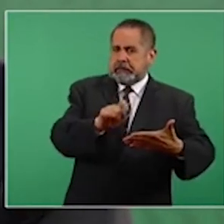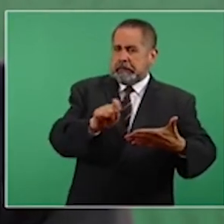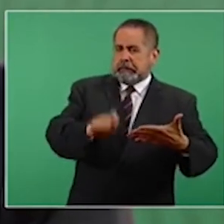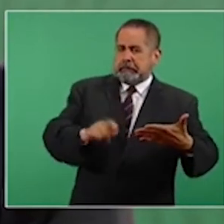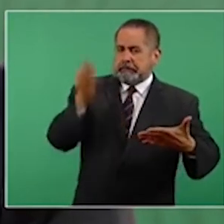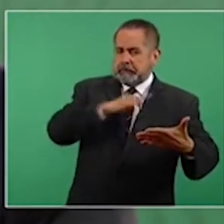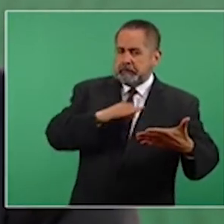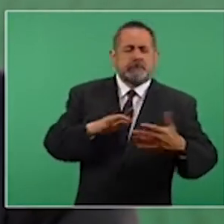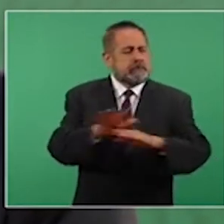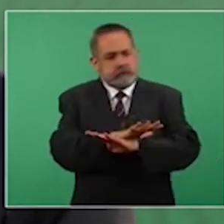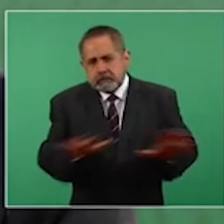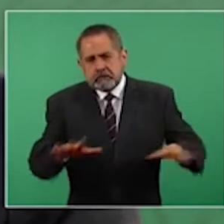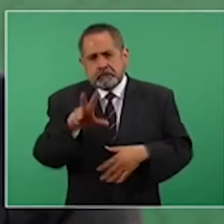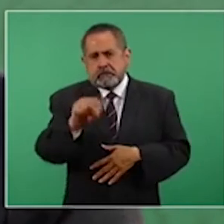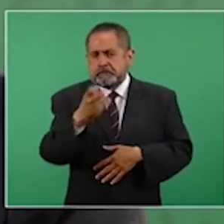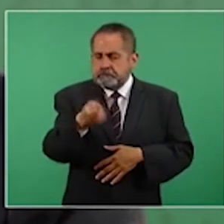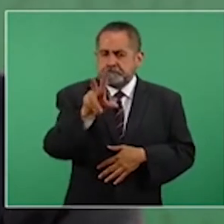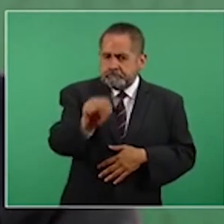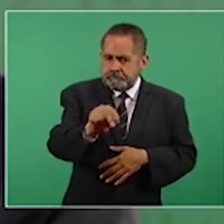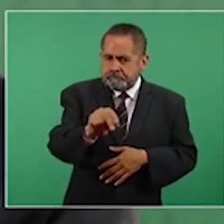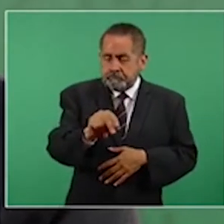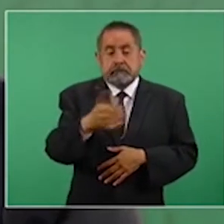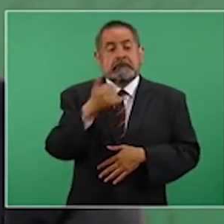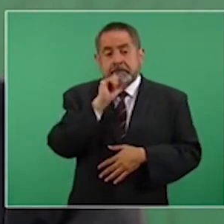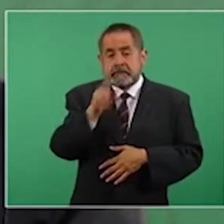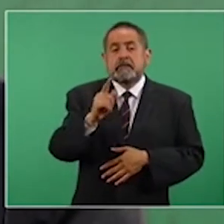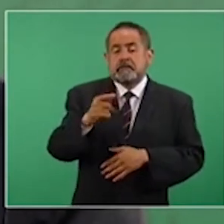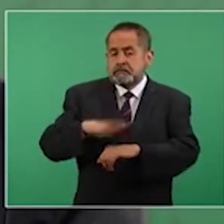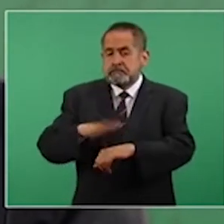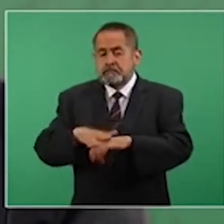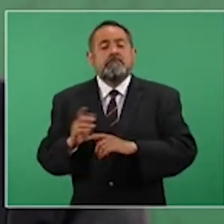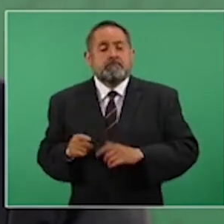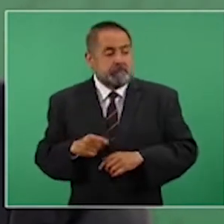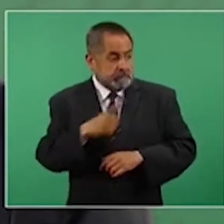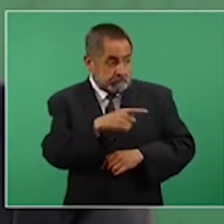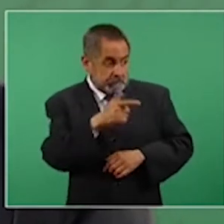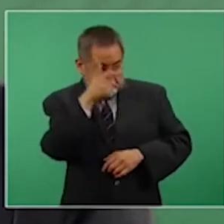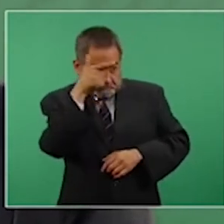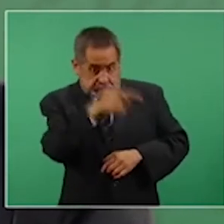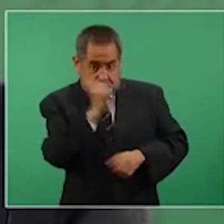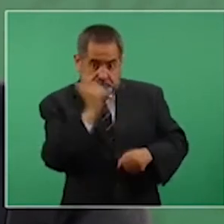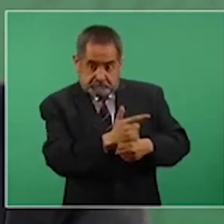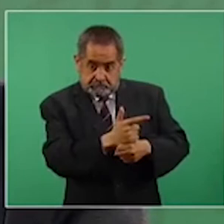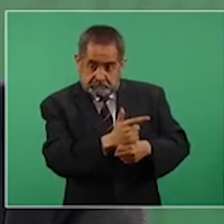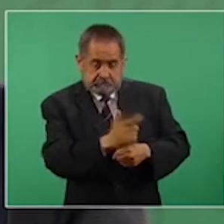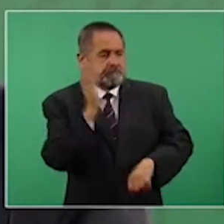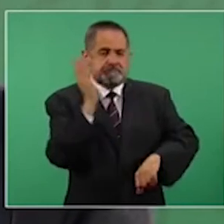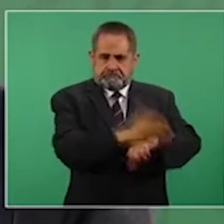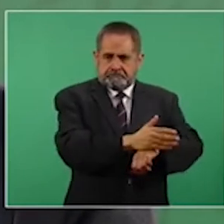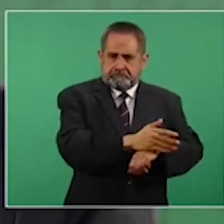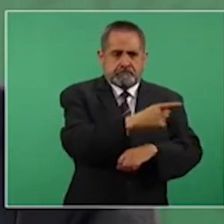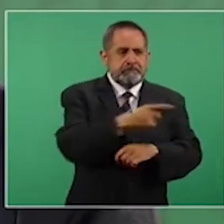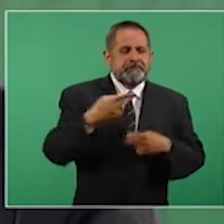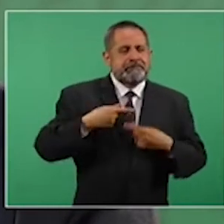pero que además se castigue al mapache electoral,